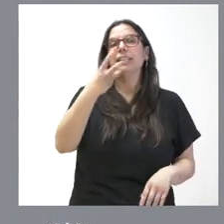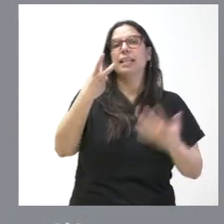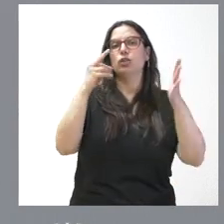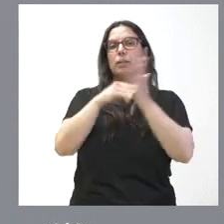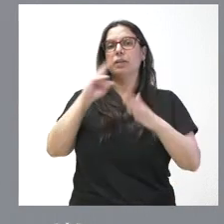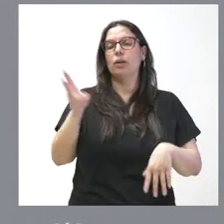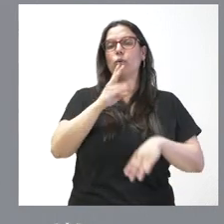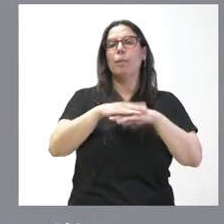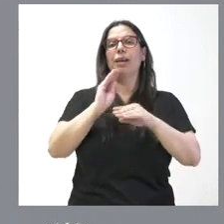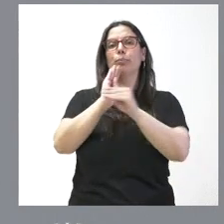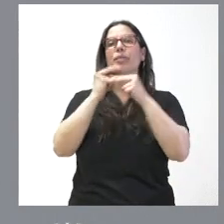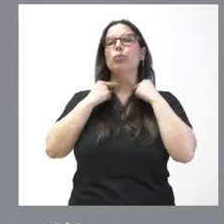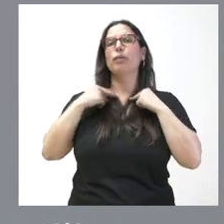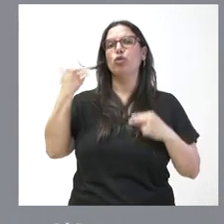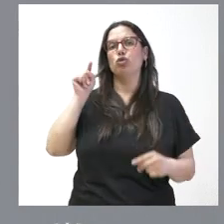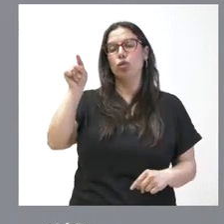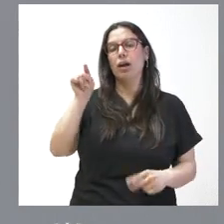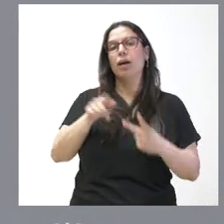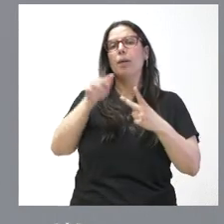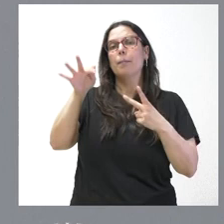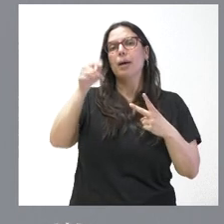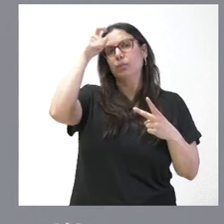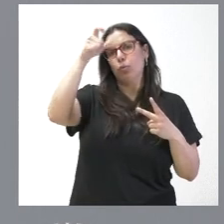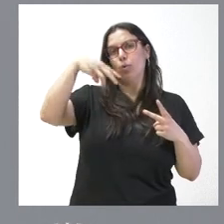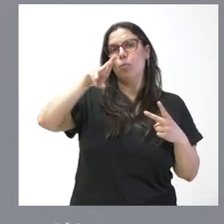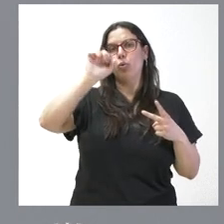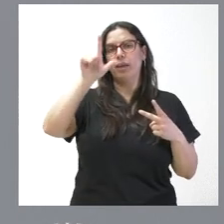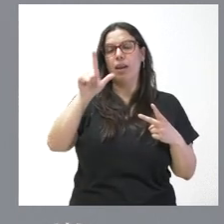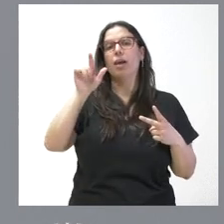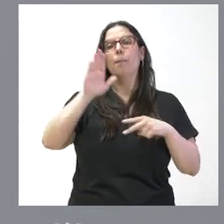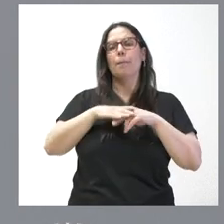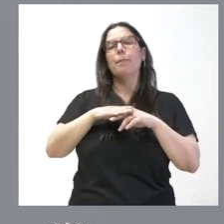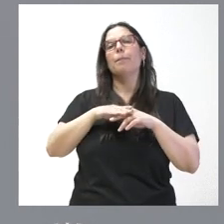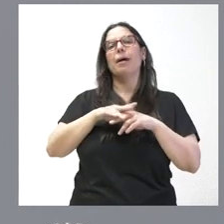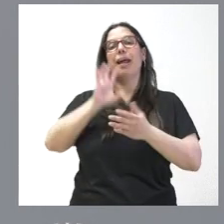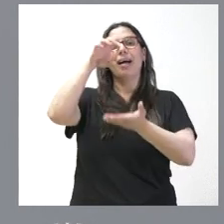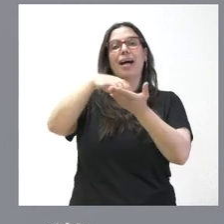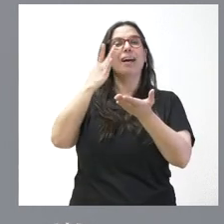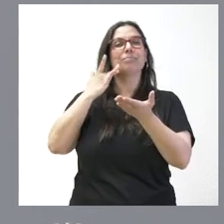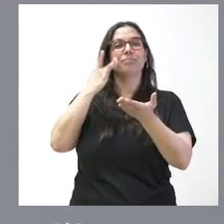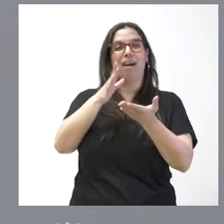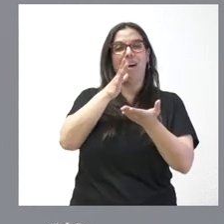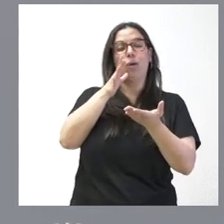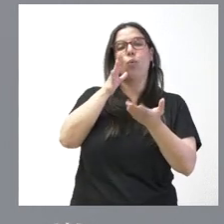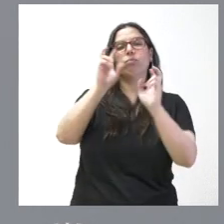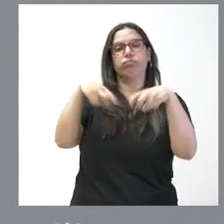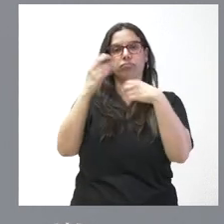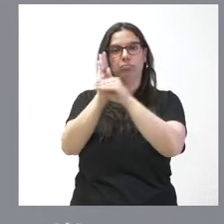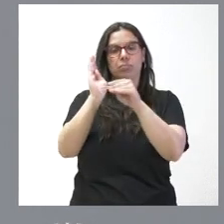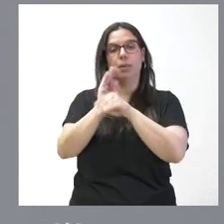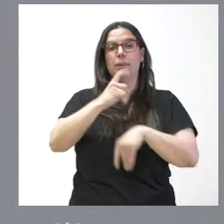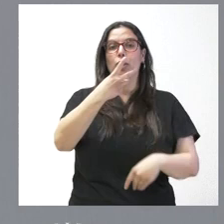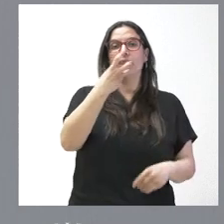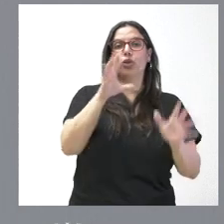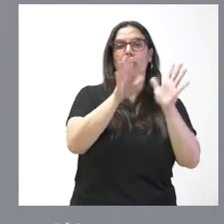euros para la Diputación de Soria y para el municipio de Muriel de la Fuente para mantener y explotar depuradoras. En concreto, primero 310.000 euros